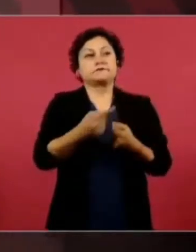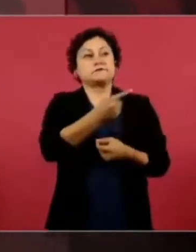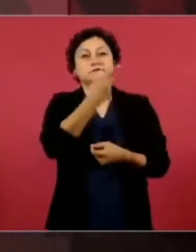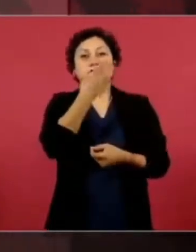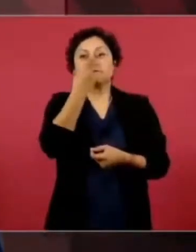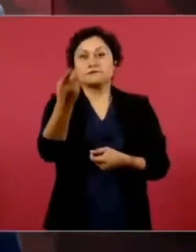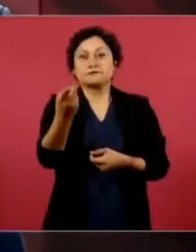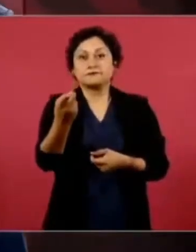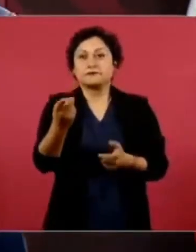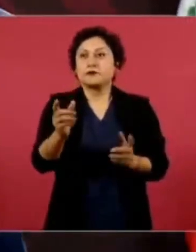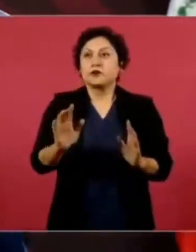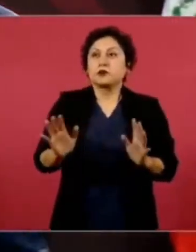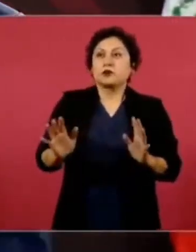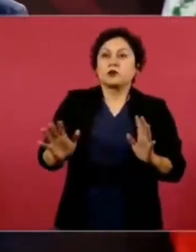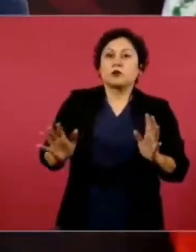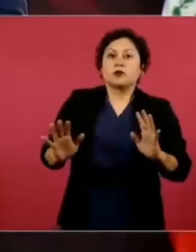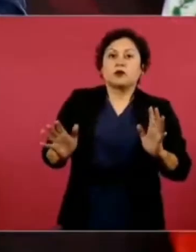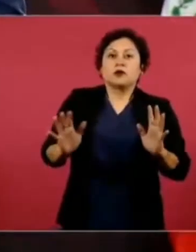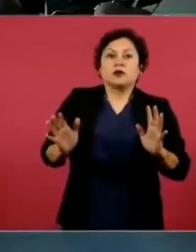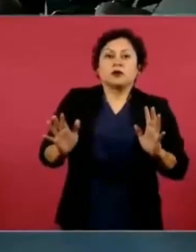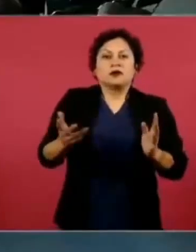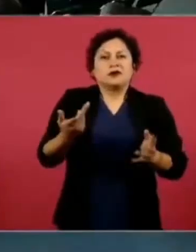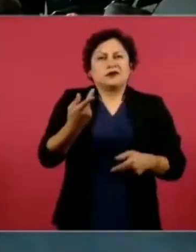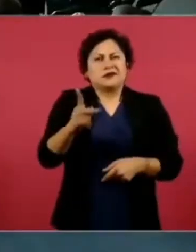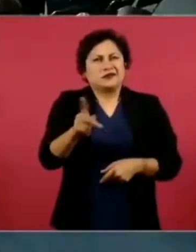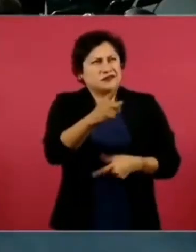lo único que argumentan